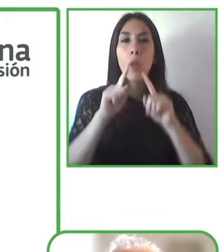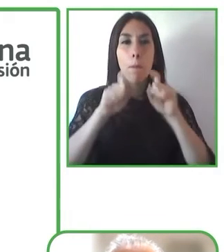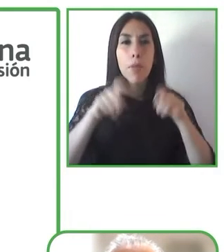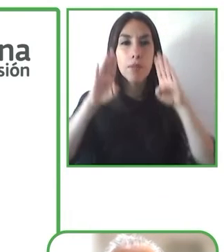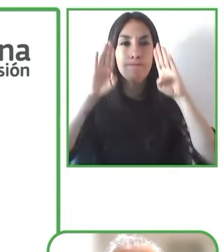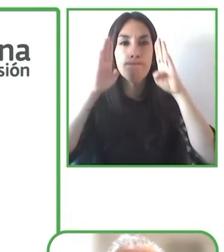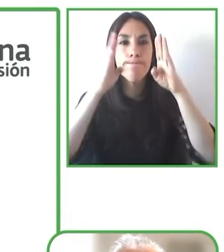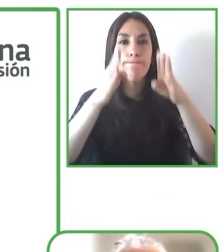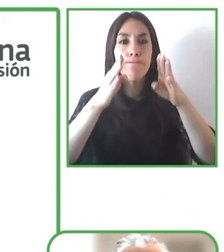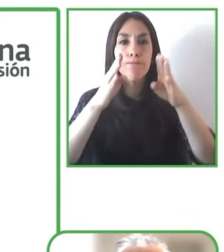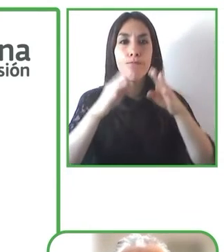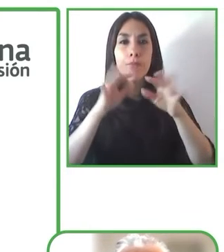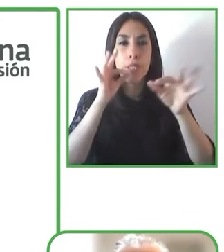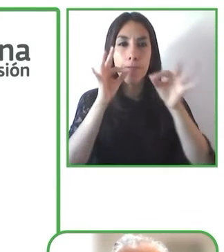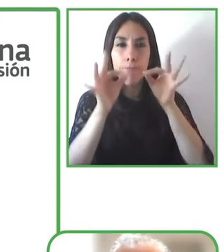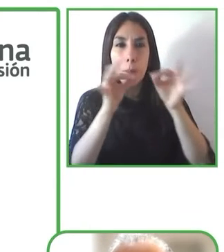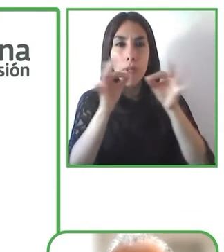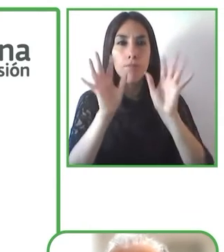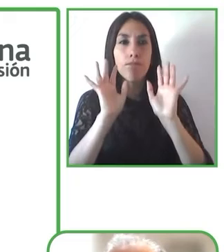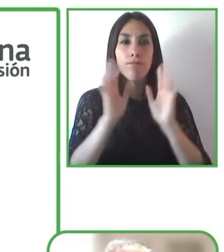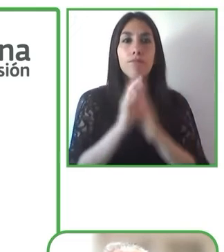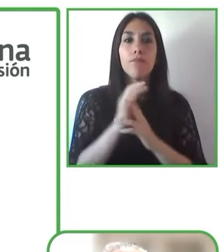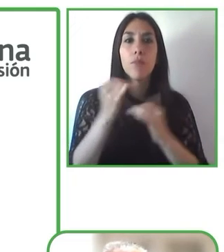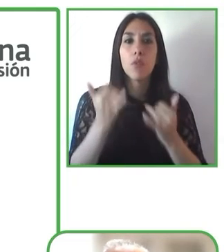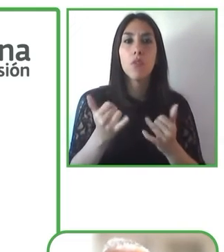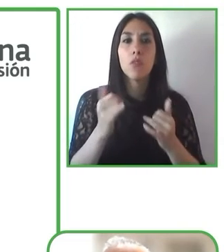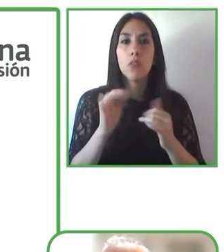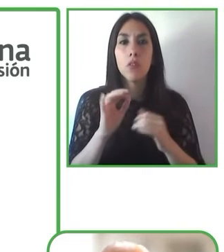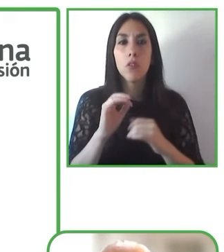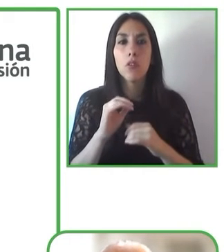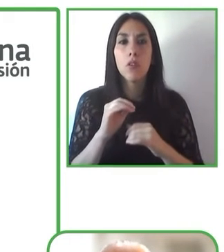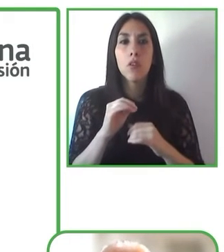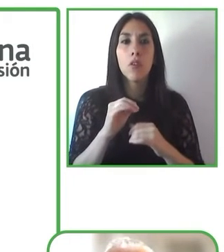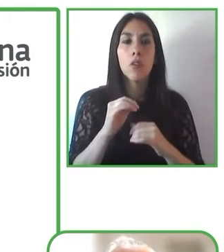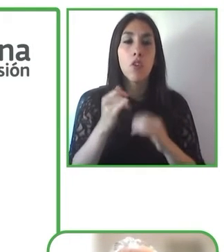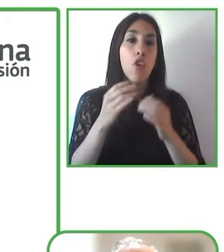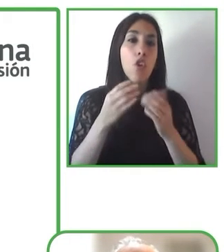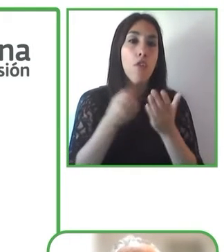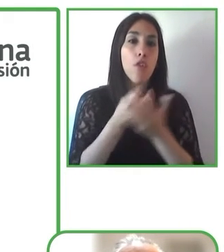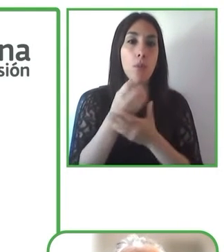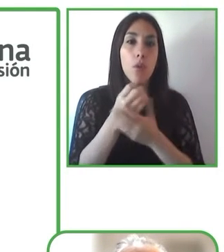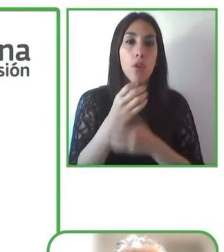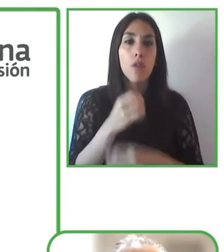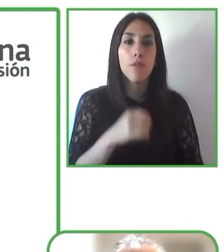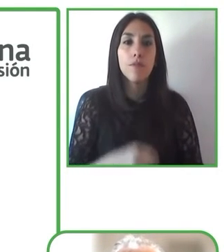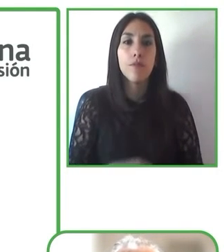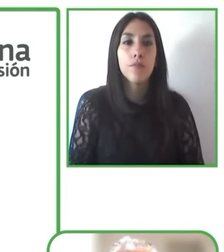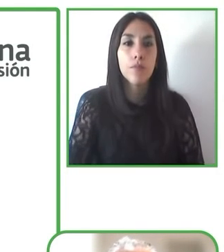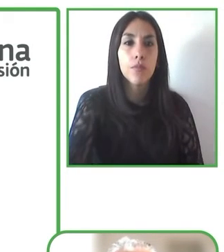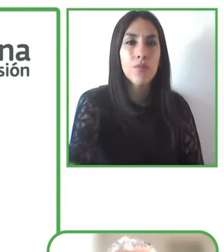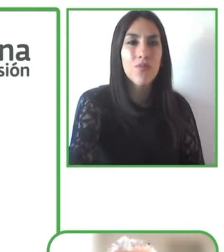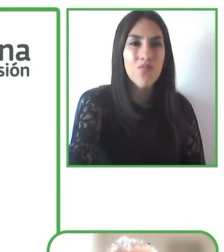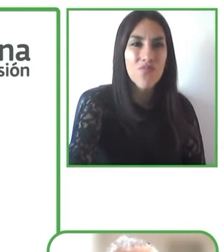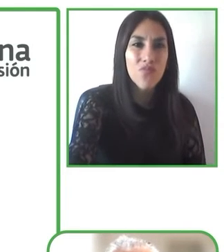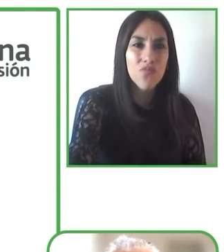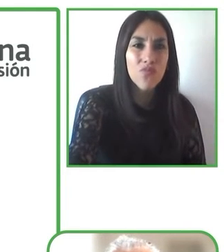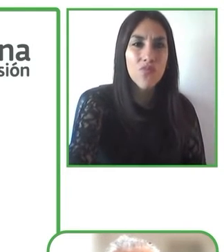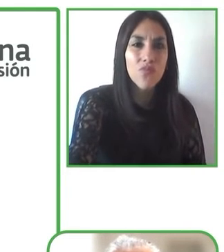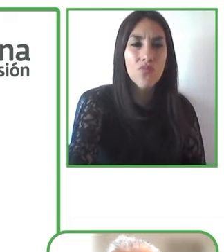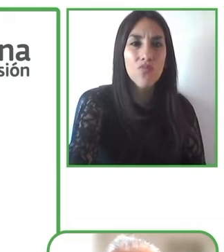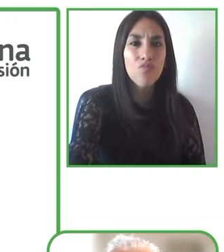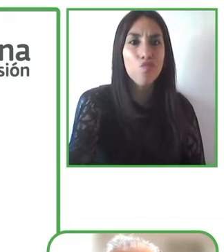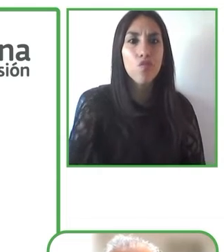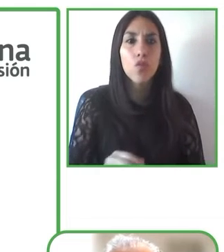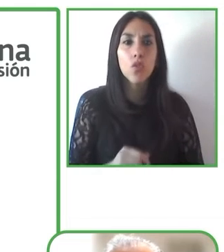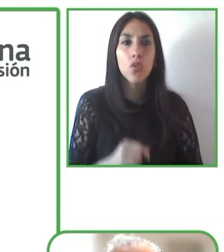explicar la información, los telediarios, los noticieros, que tantas veces las personas con discapacidad intelectual no pueden